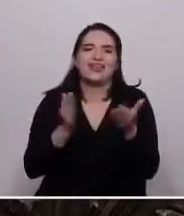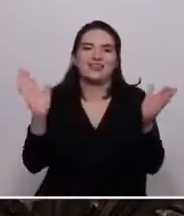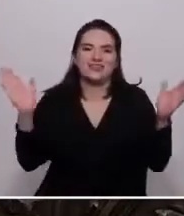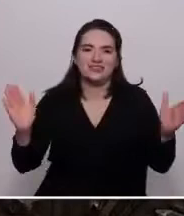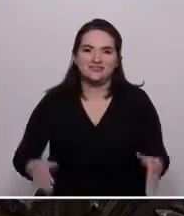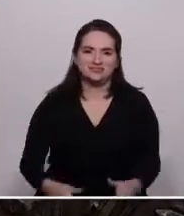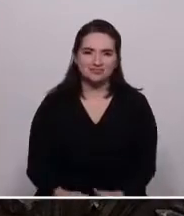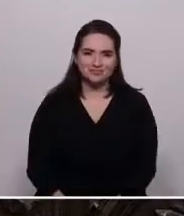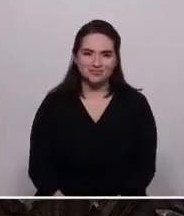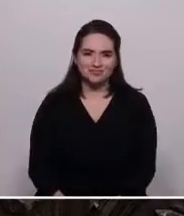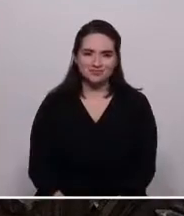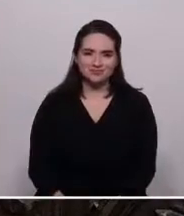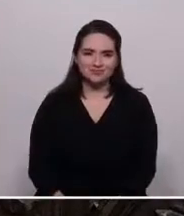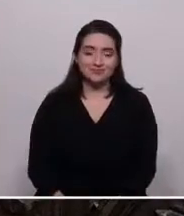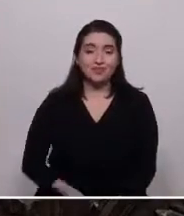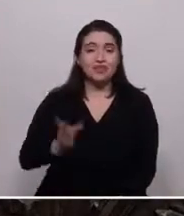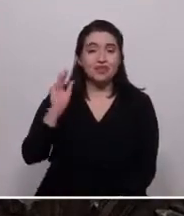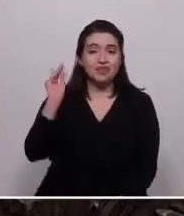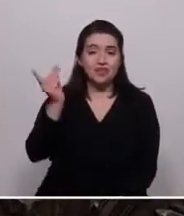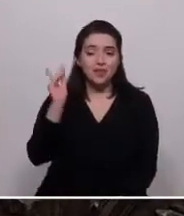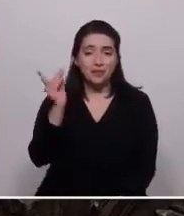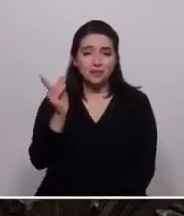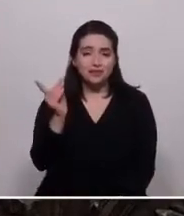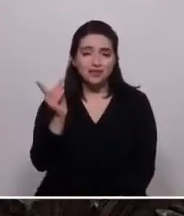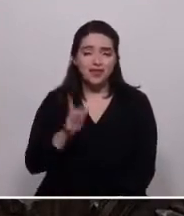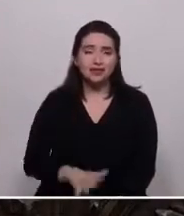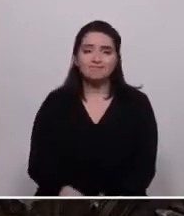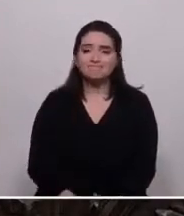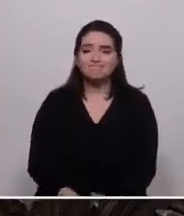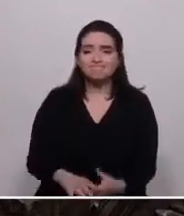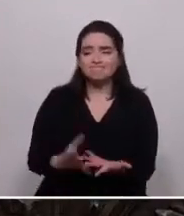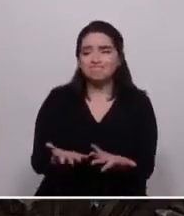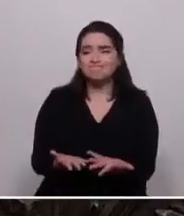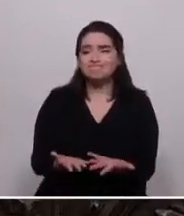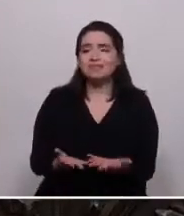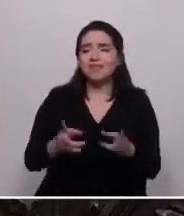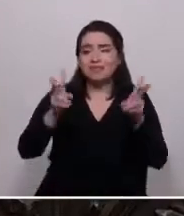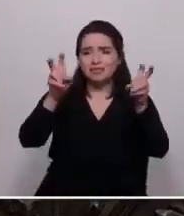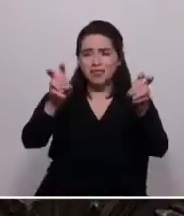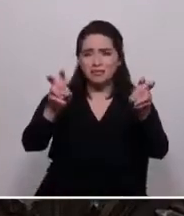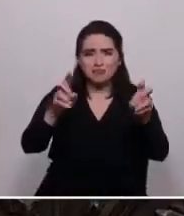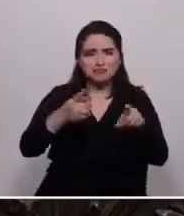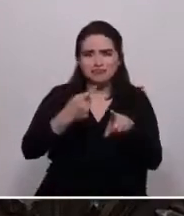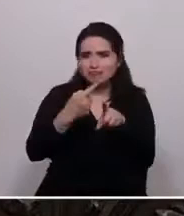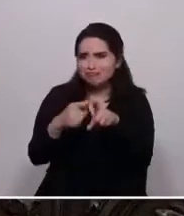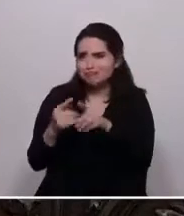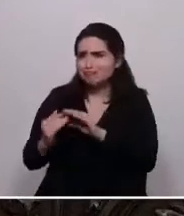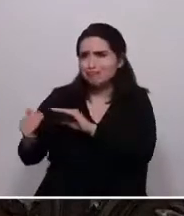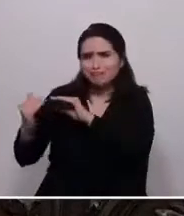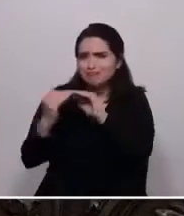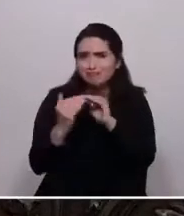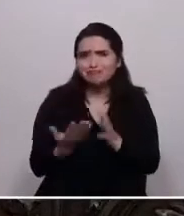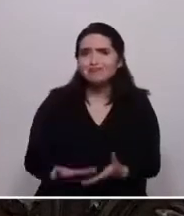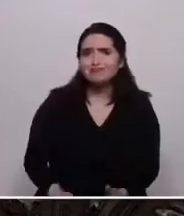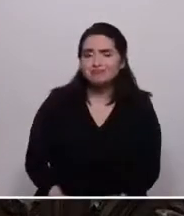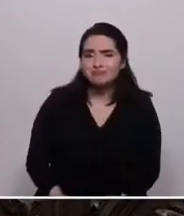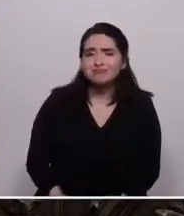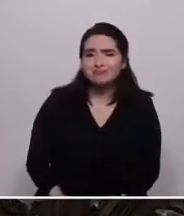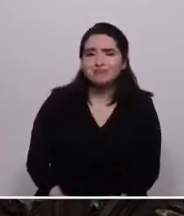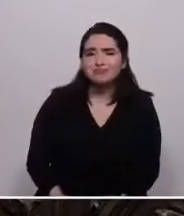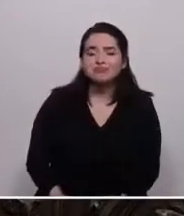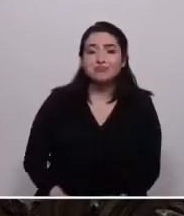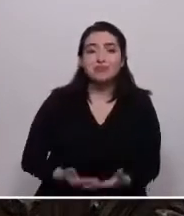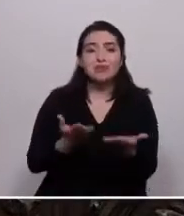La discapacidad es un tema transversal que requiere nuestra